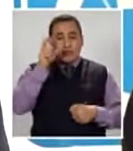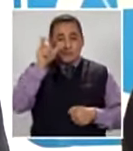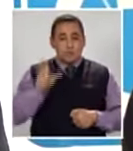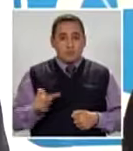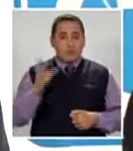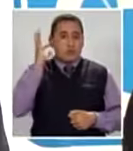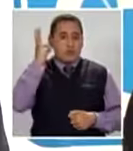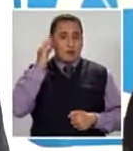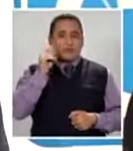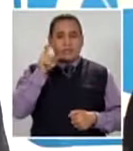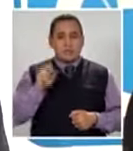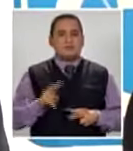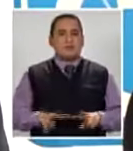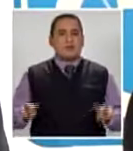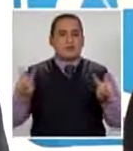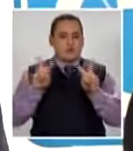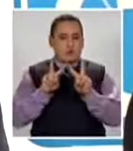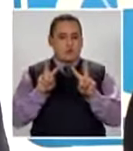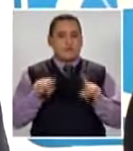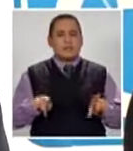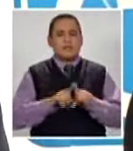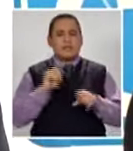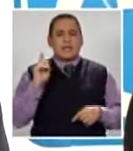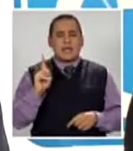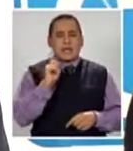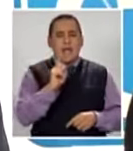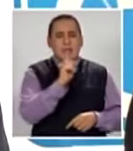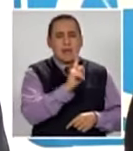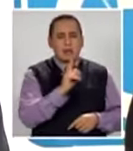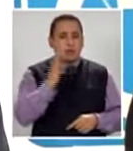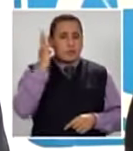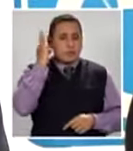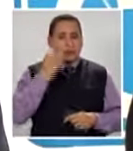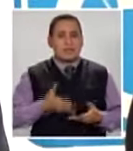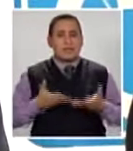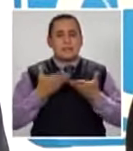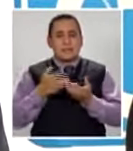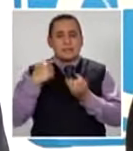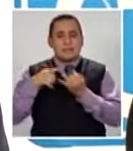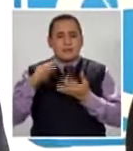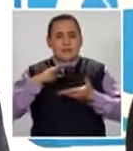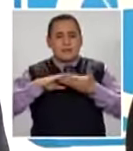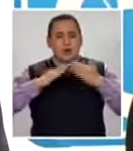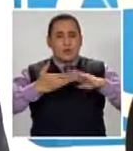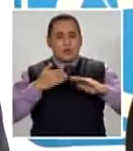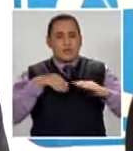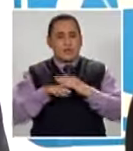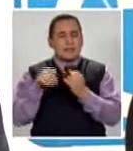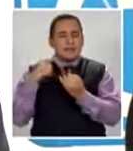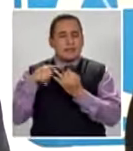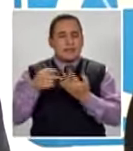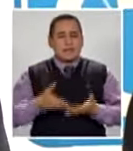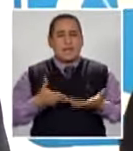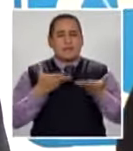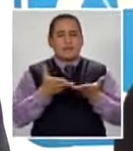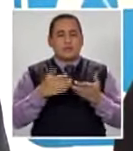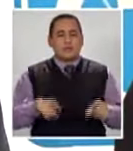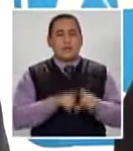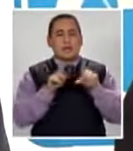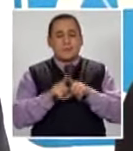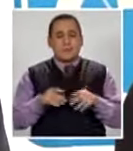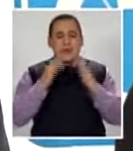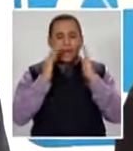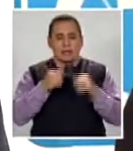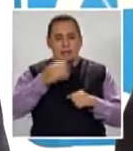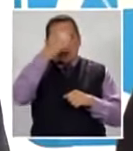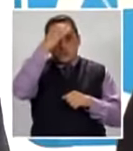Que somos mujeres Y por ende somos valiosas Que cada una aportamos Dentro de nuestra comunidad De diferentes maneras Ya tanto